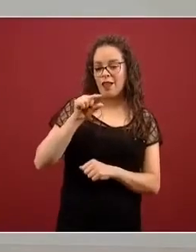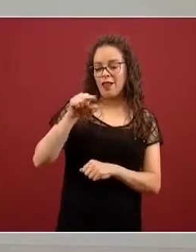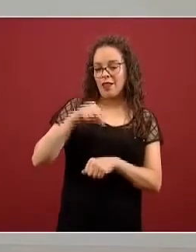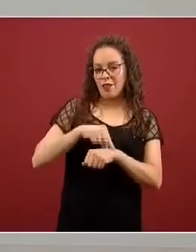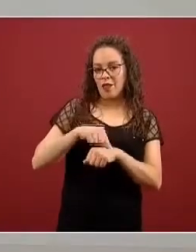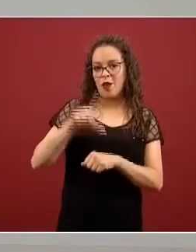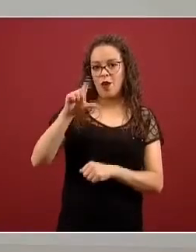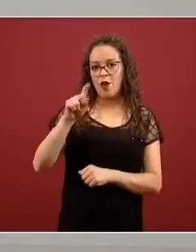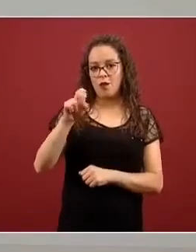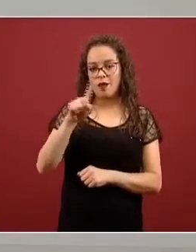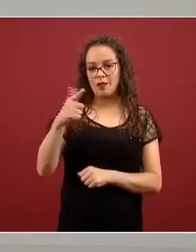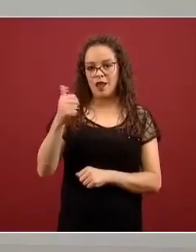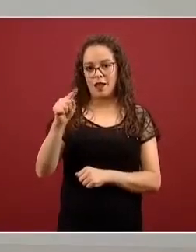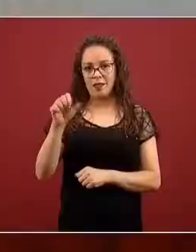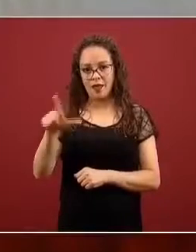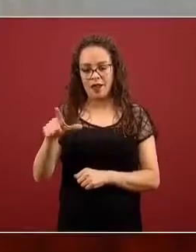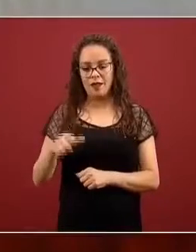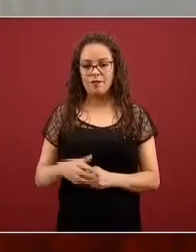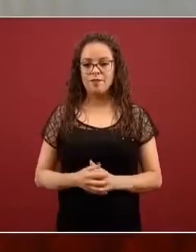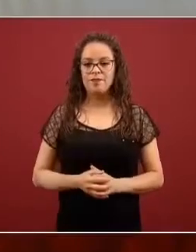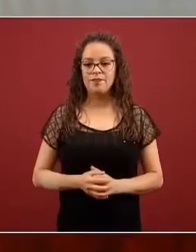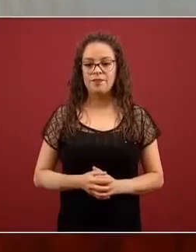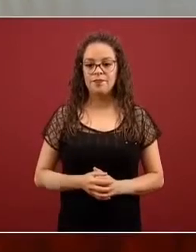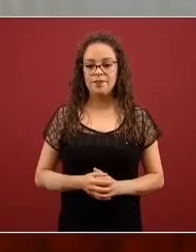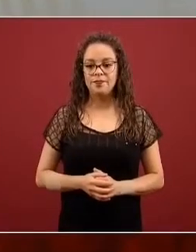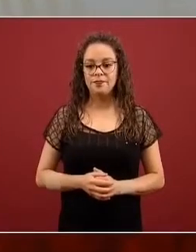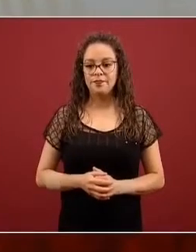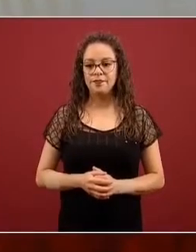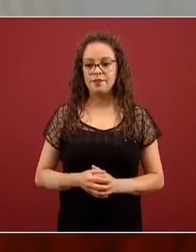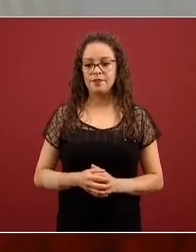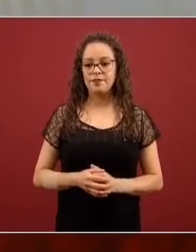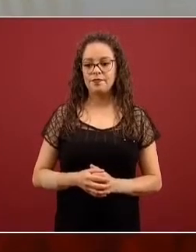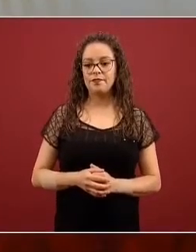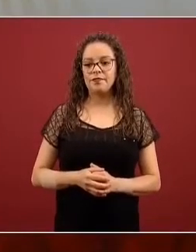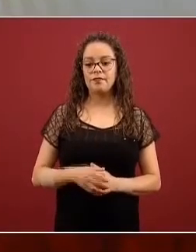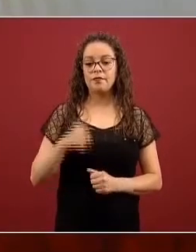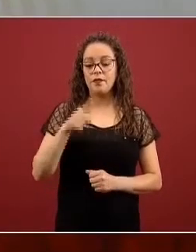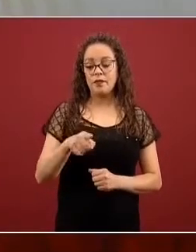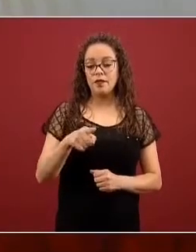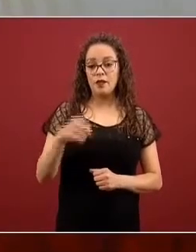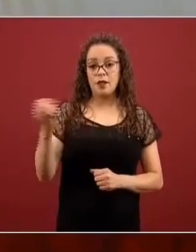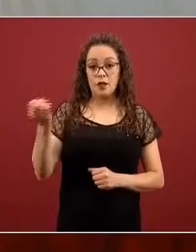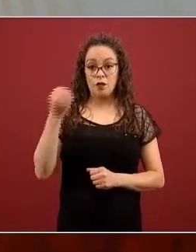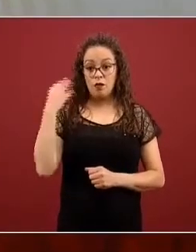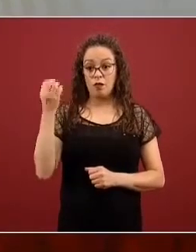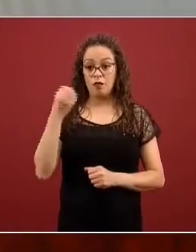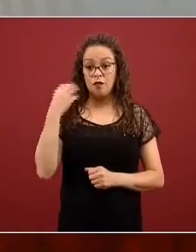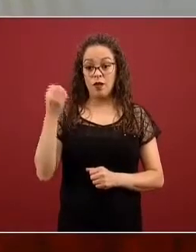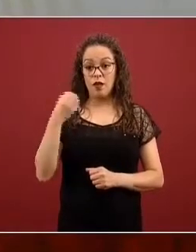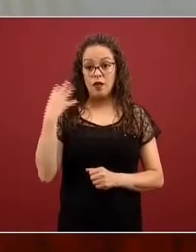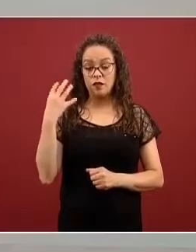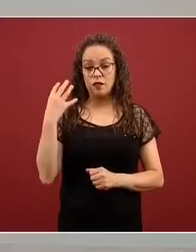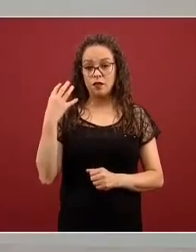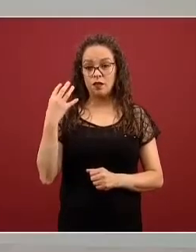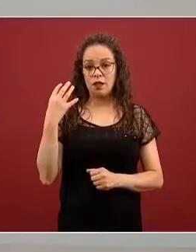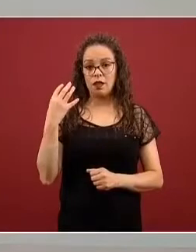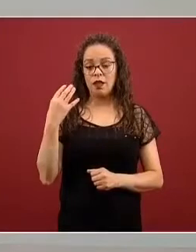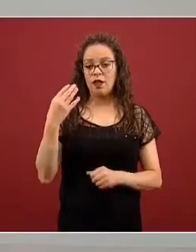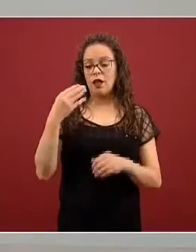en la conferencia que no será de prensa para el comunicado diario, sino que será la conferencia de Pregúntale